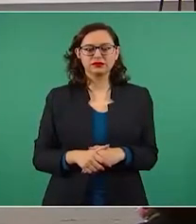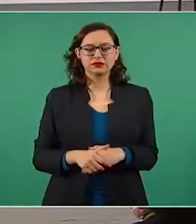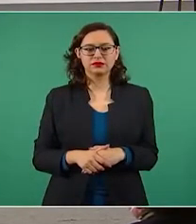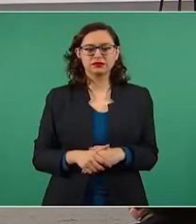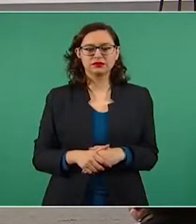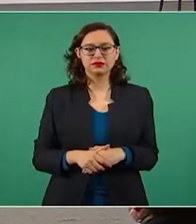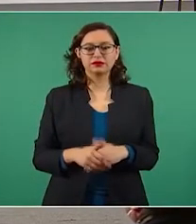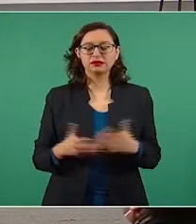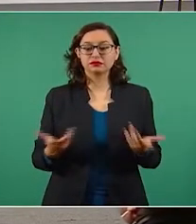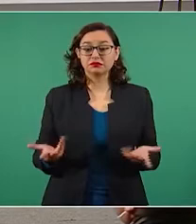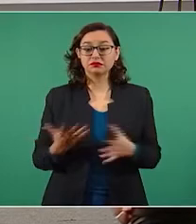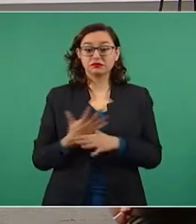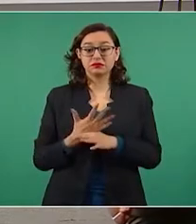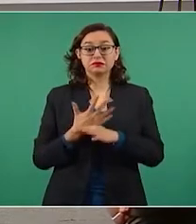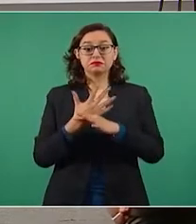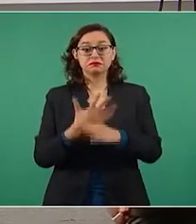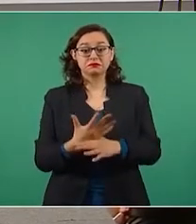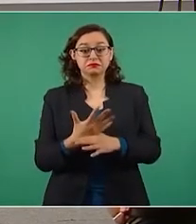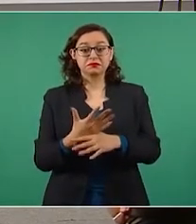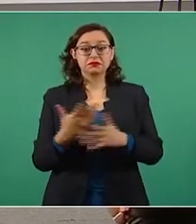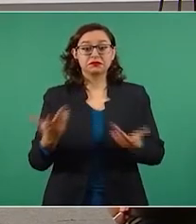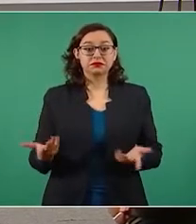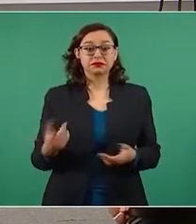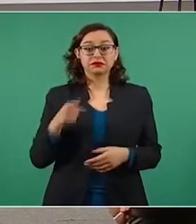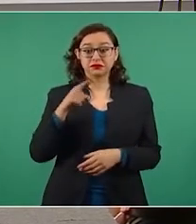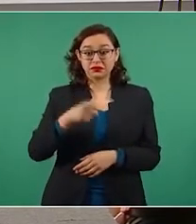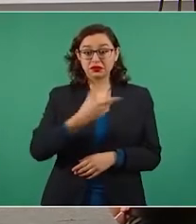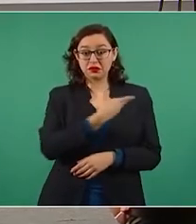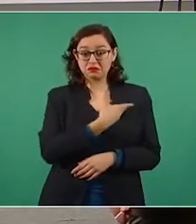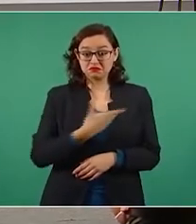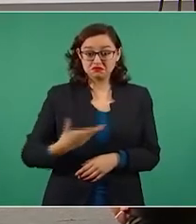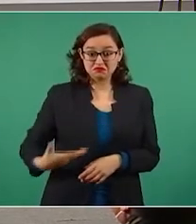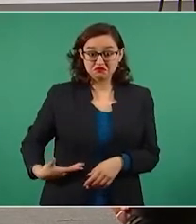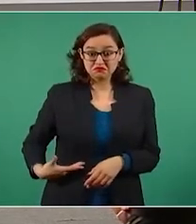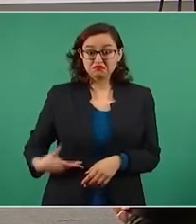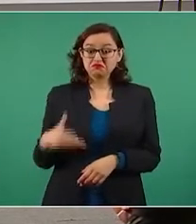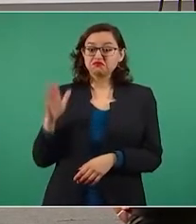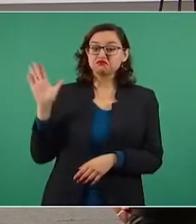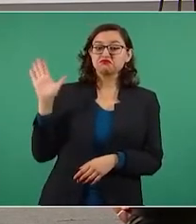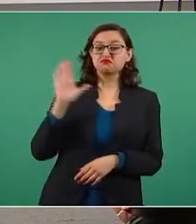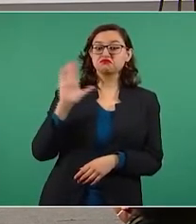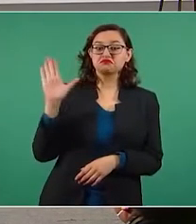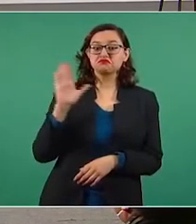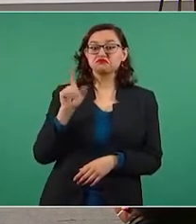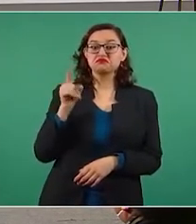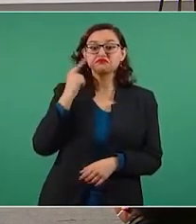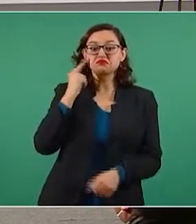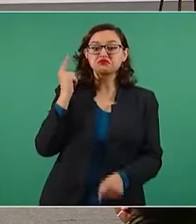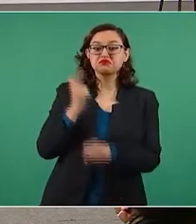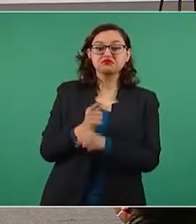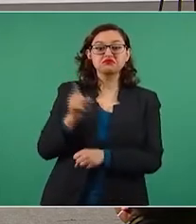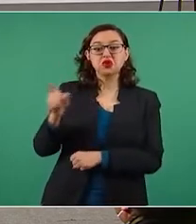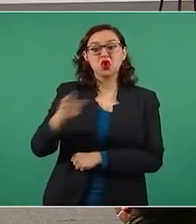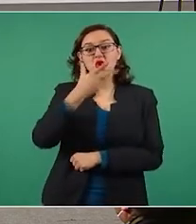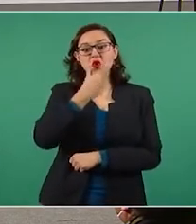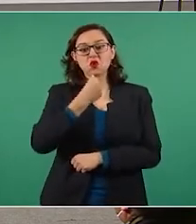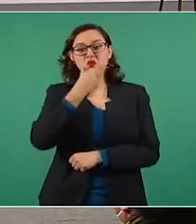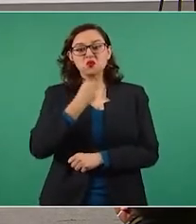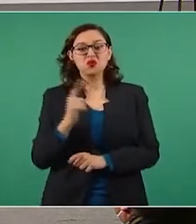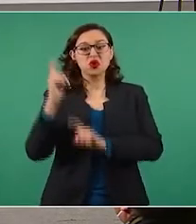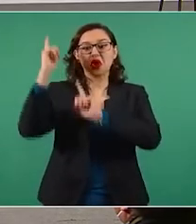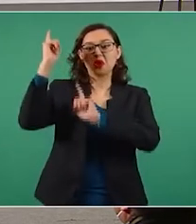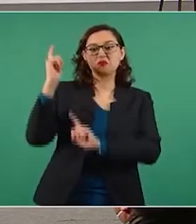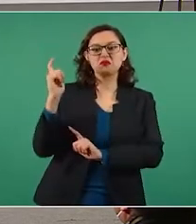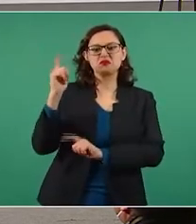dice, el presidente pasa junto a este sicario armado y parece que ni siquiera se percata de su presencia, que no le